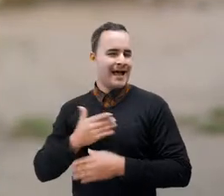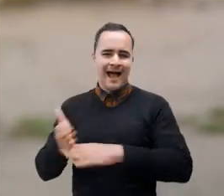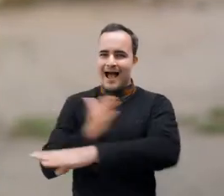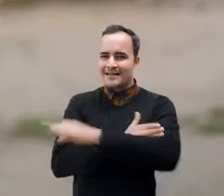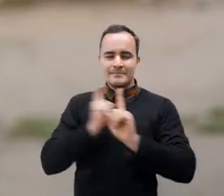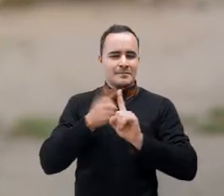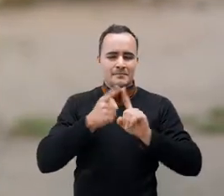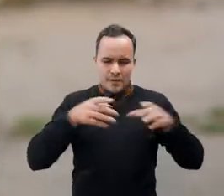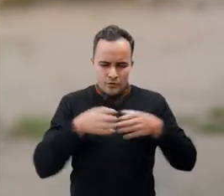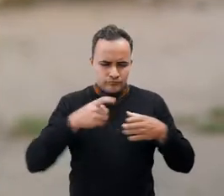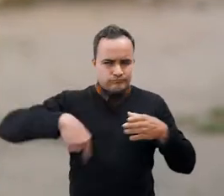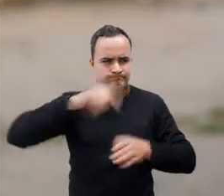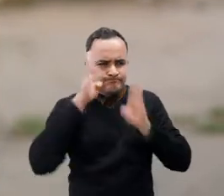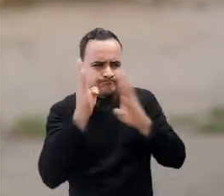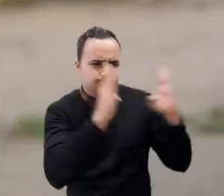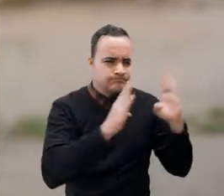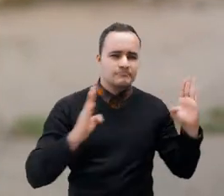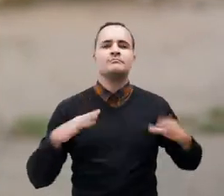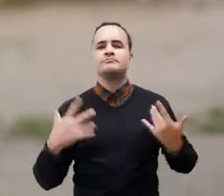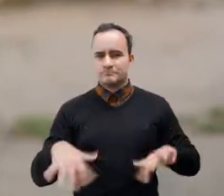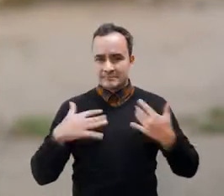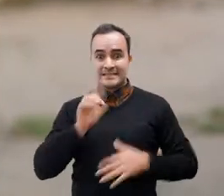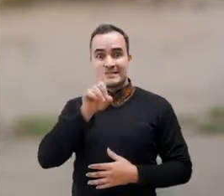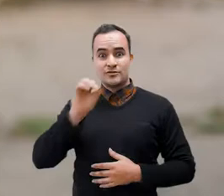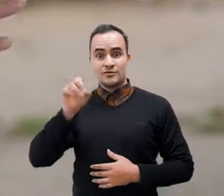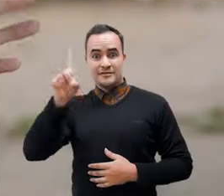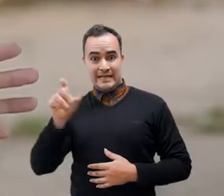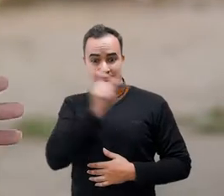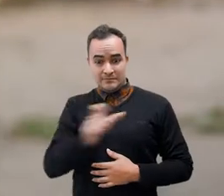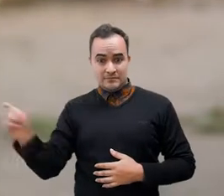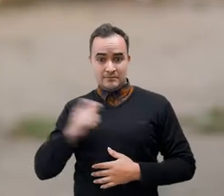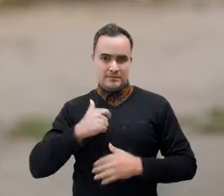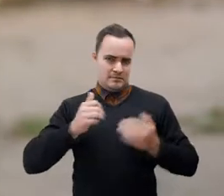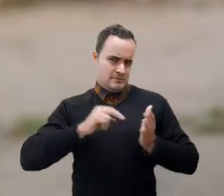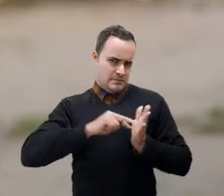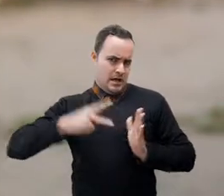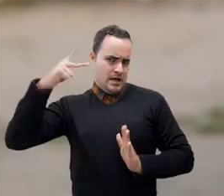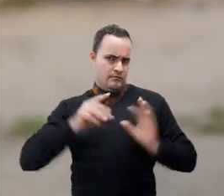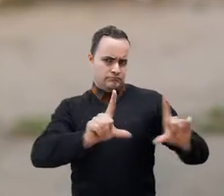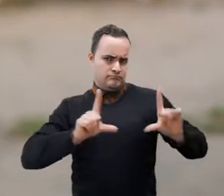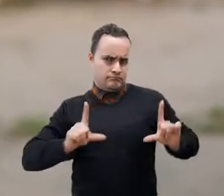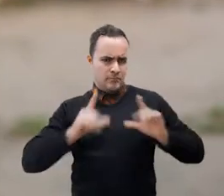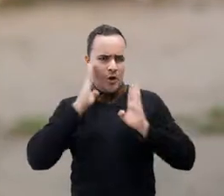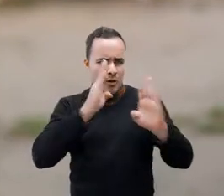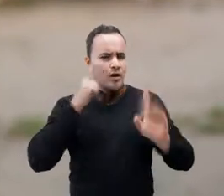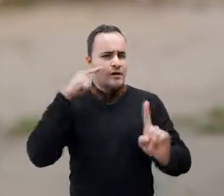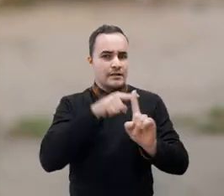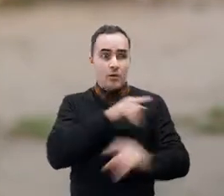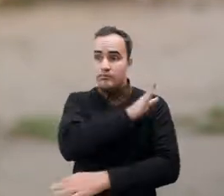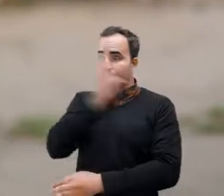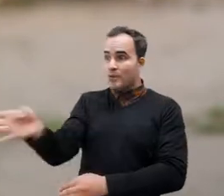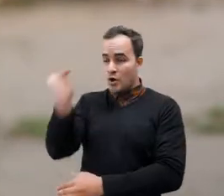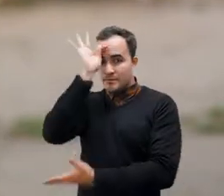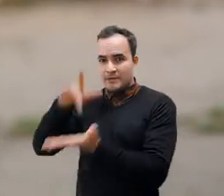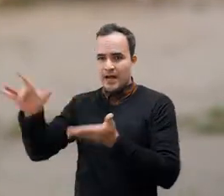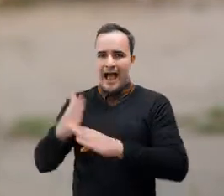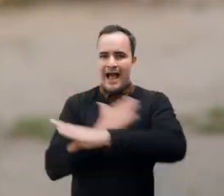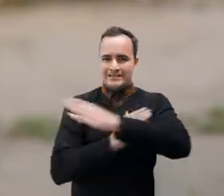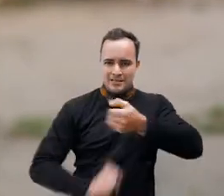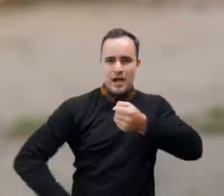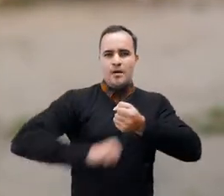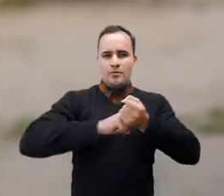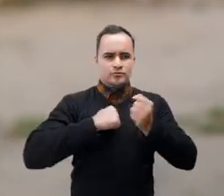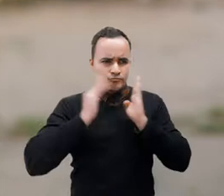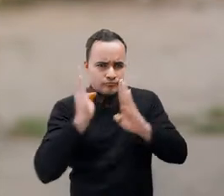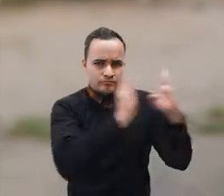está un equipo conformado por 106 APH o mejor, tecnólogos en atención prehospitalaria? En Medellín Conecta TV te mostramos